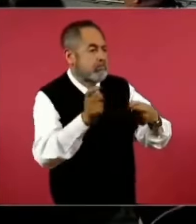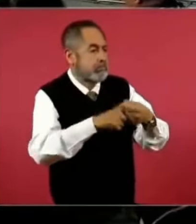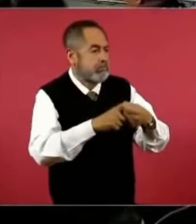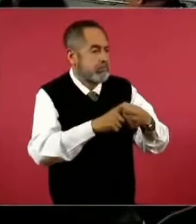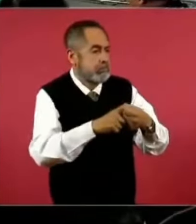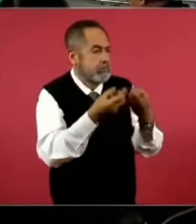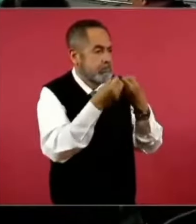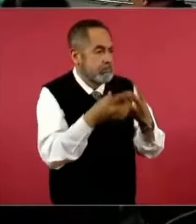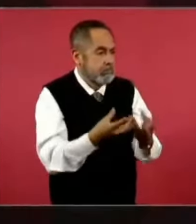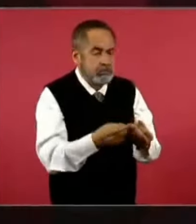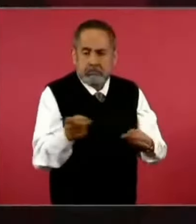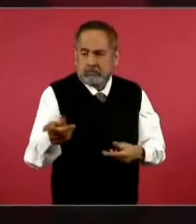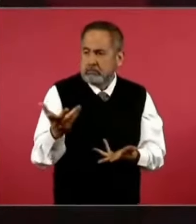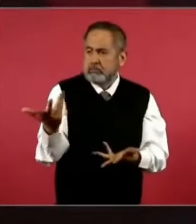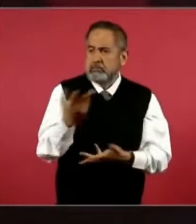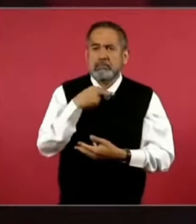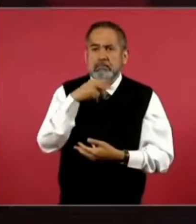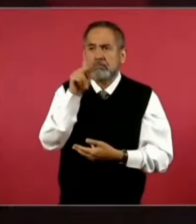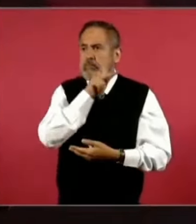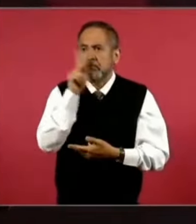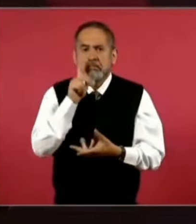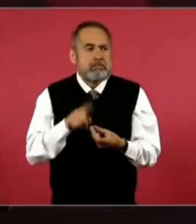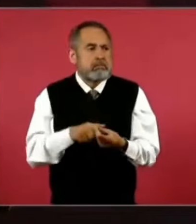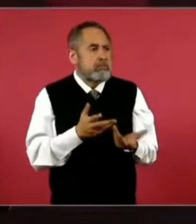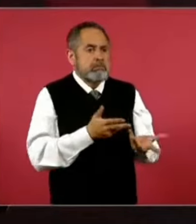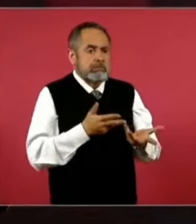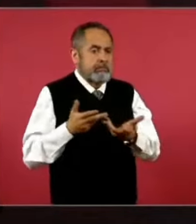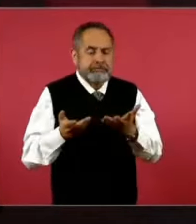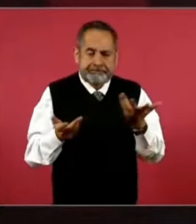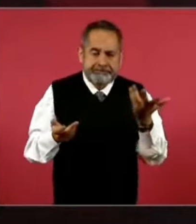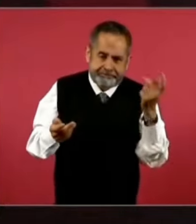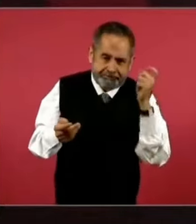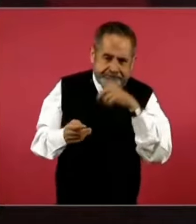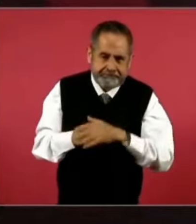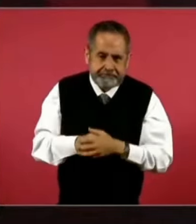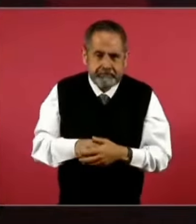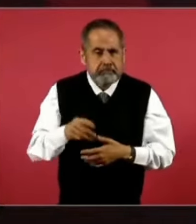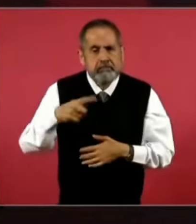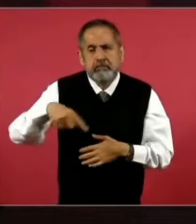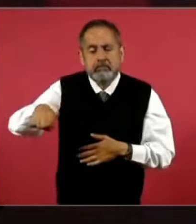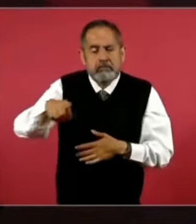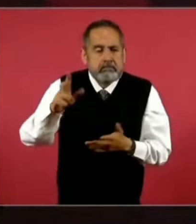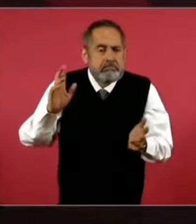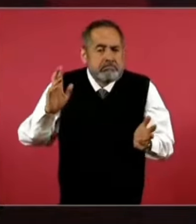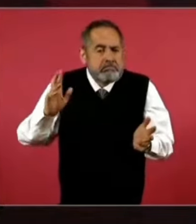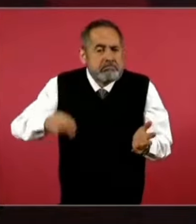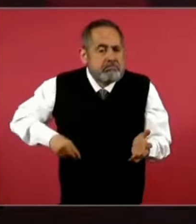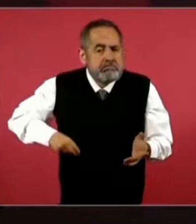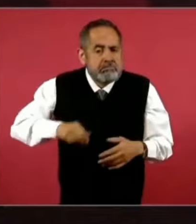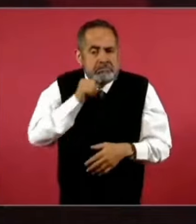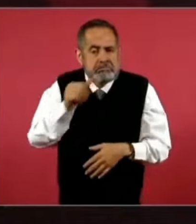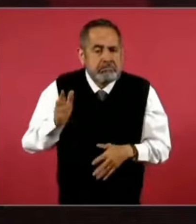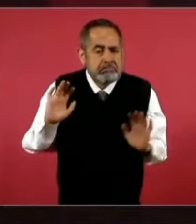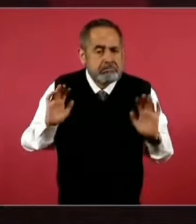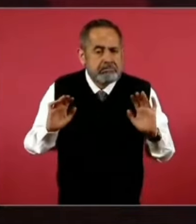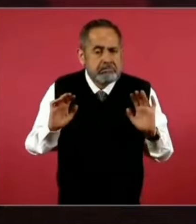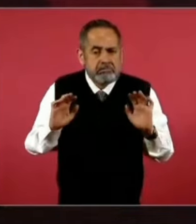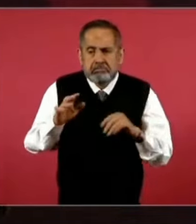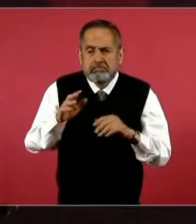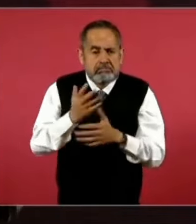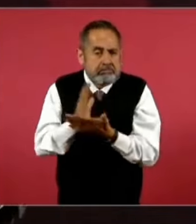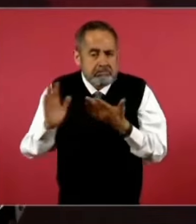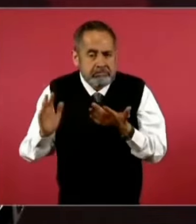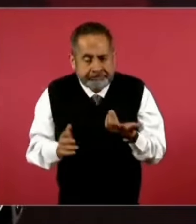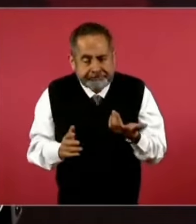que no tiene directamente responsabilidad,